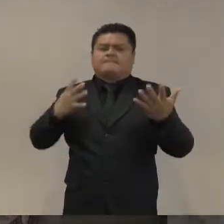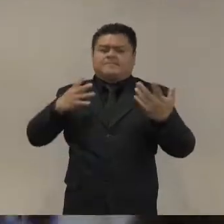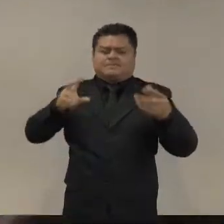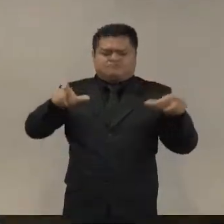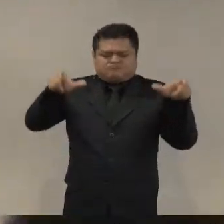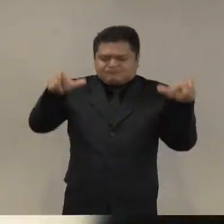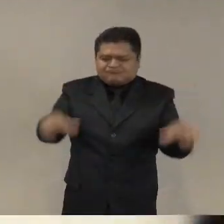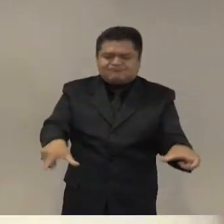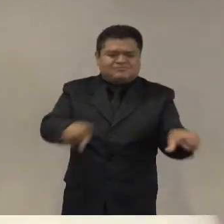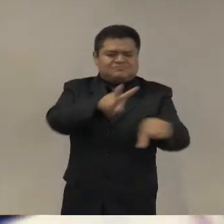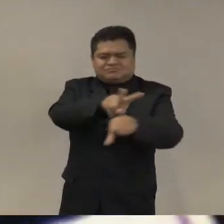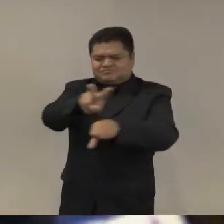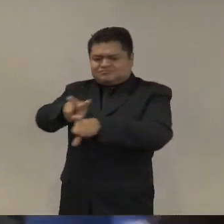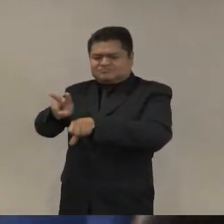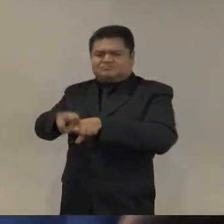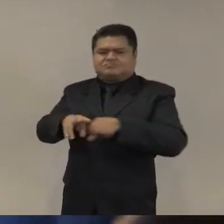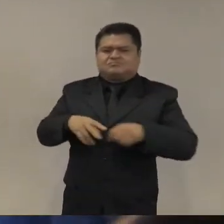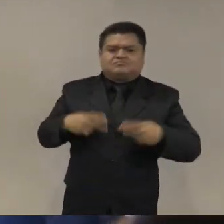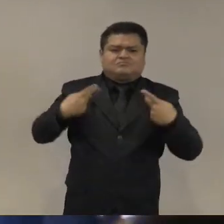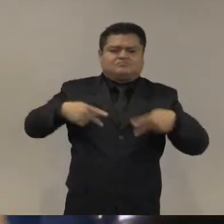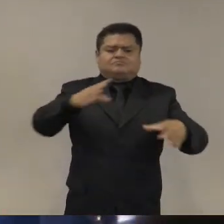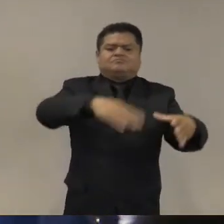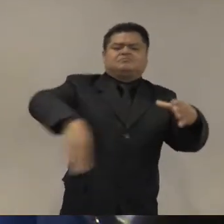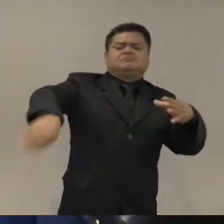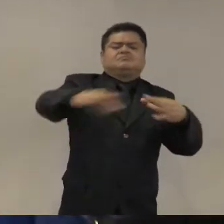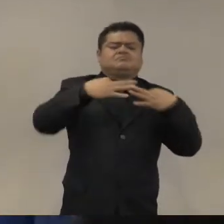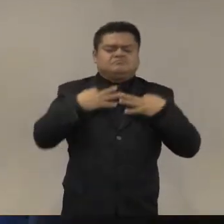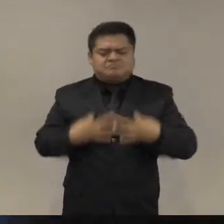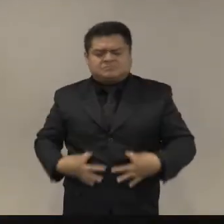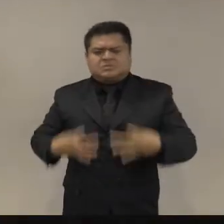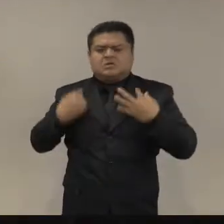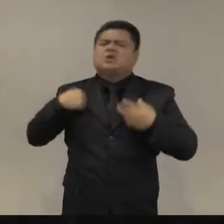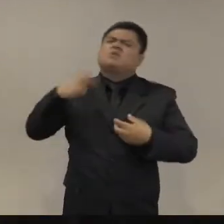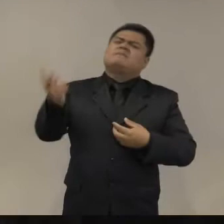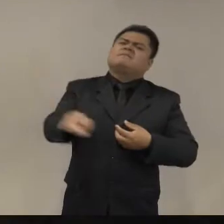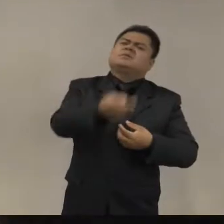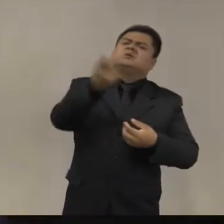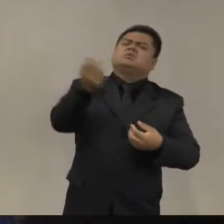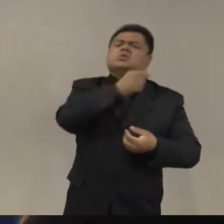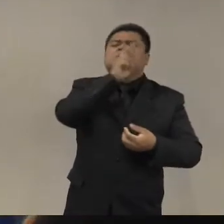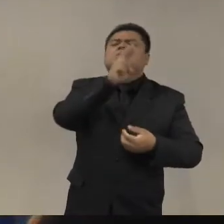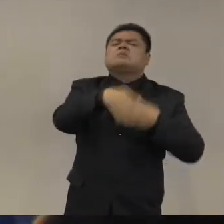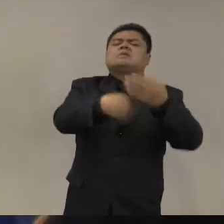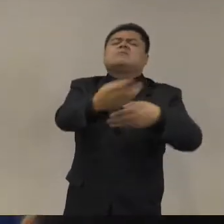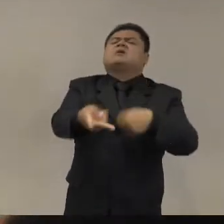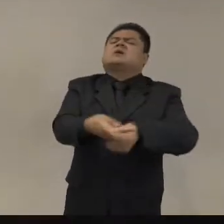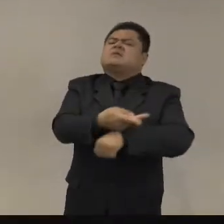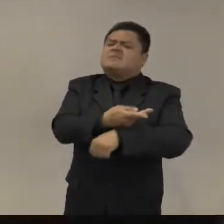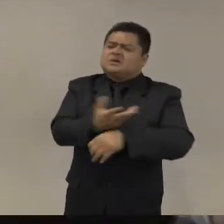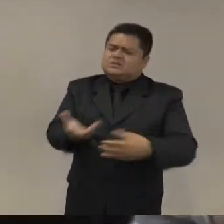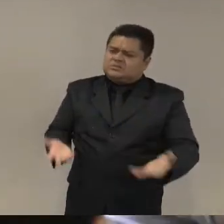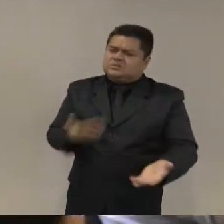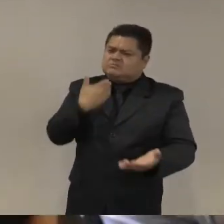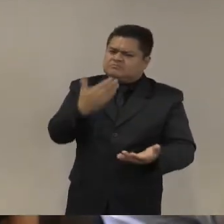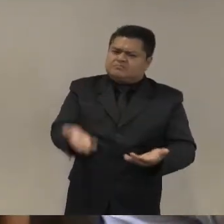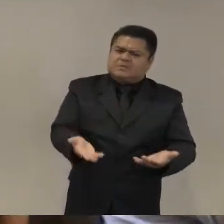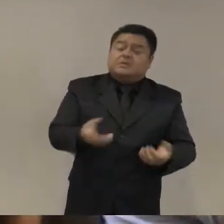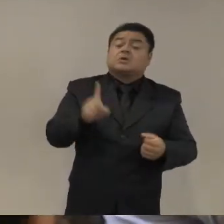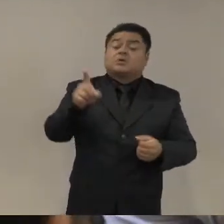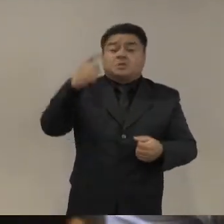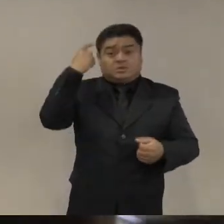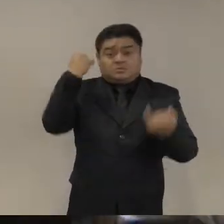y si hay en otras ciudades de México y también preguntarle si este modelo de CompStat de Estados Unidos